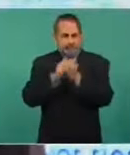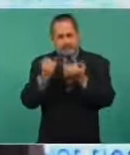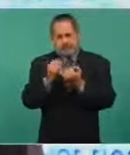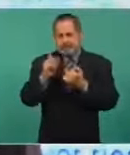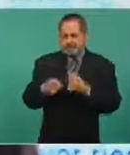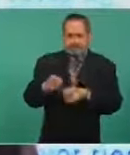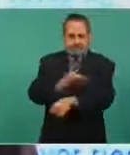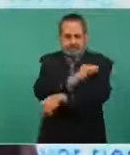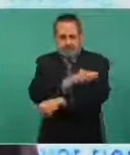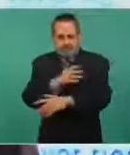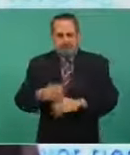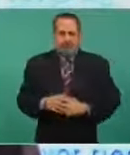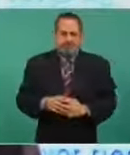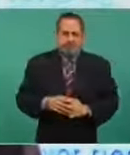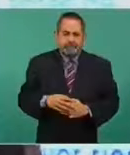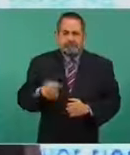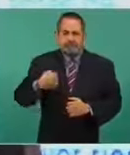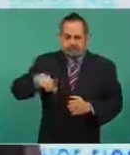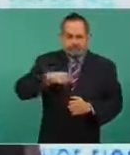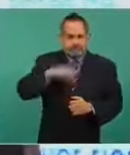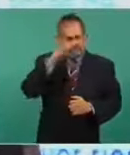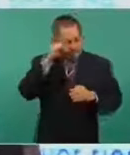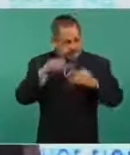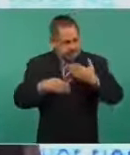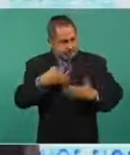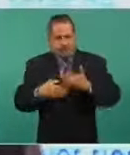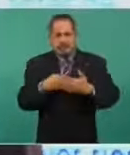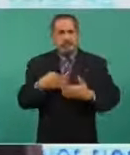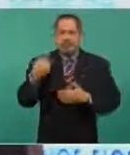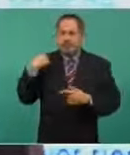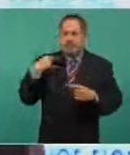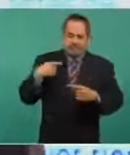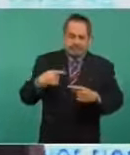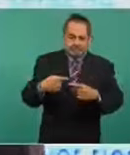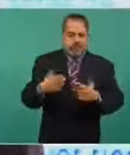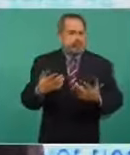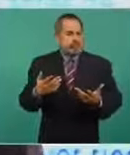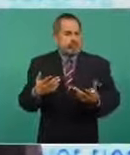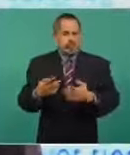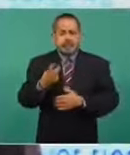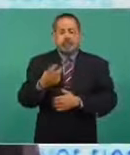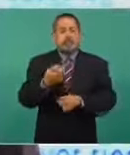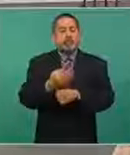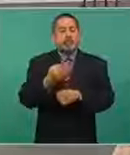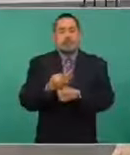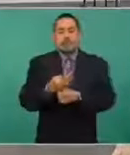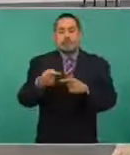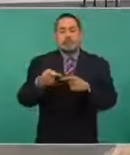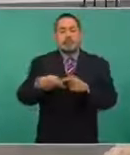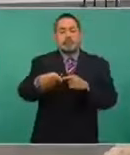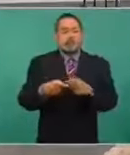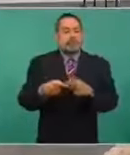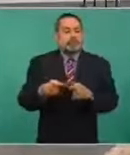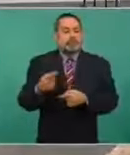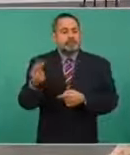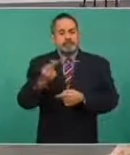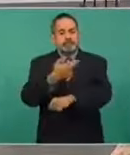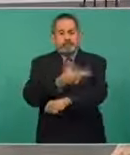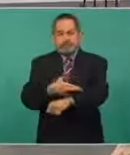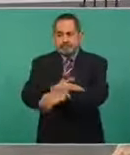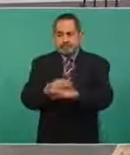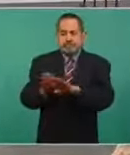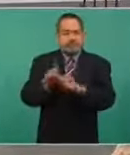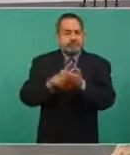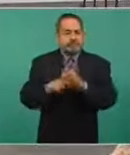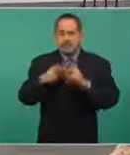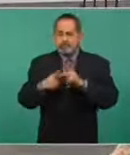Así hemos procedido de manera muy consistente a lo largo de todos estos meses y es el caso para esta siguiente etapa en la que vamos a abrir a